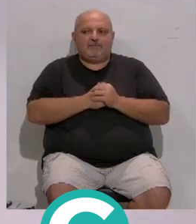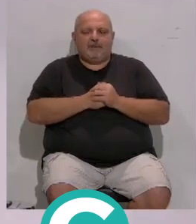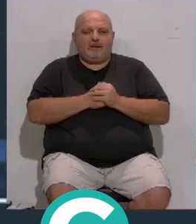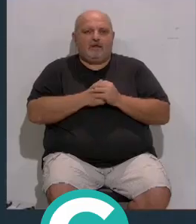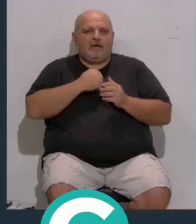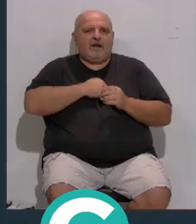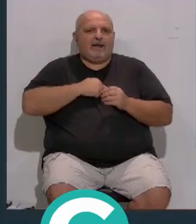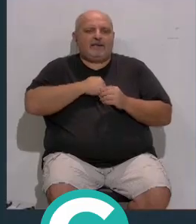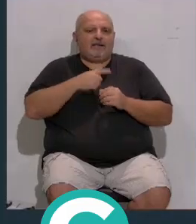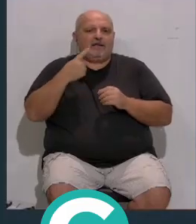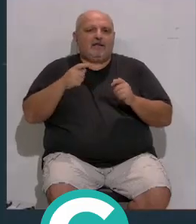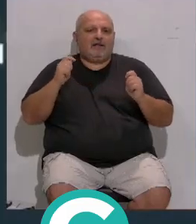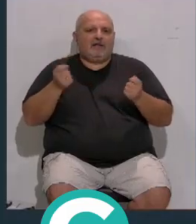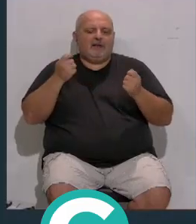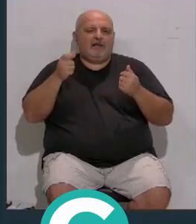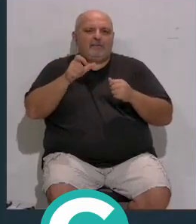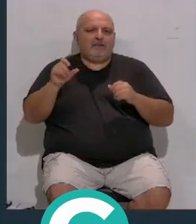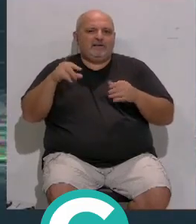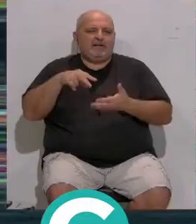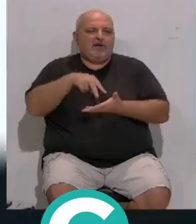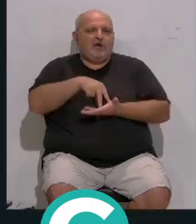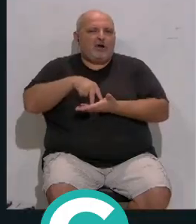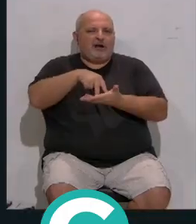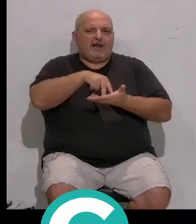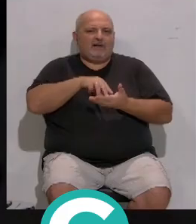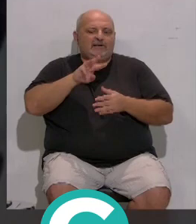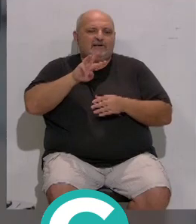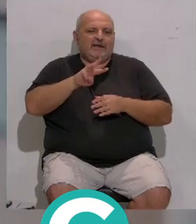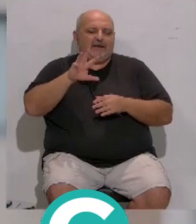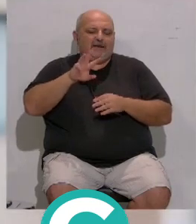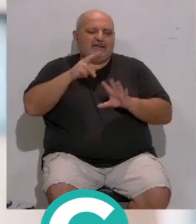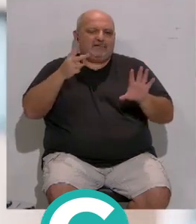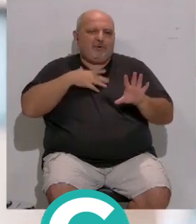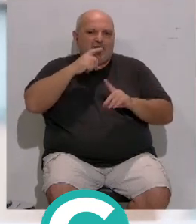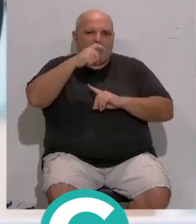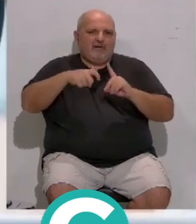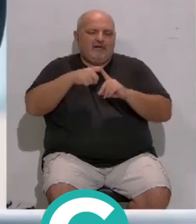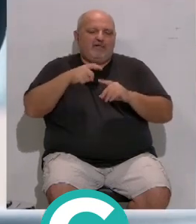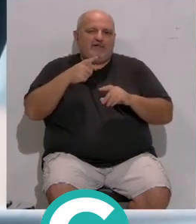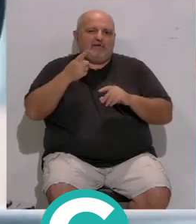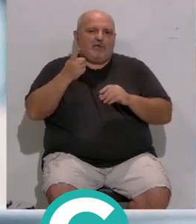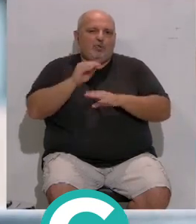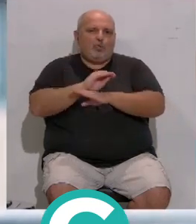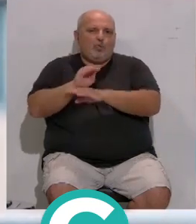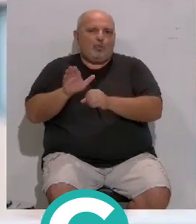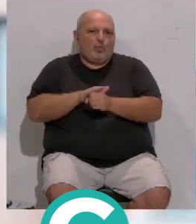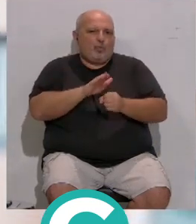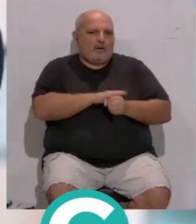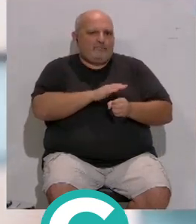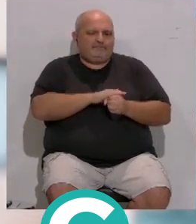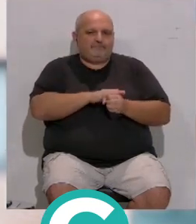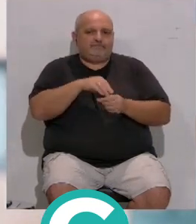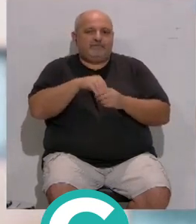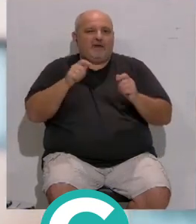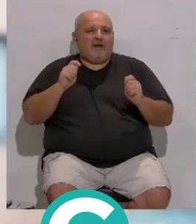Caritas ha presentado la campaña de personas sin hogar... ...en su trejésimo aniversario bajo el lema... ...fuera de cobertura. Así, con motivo